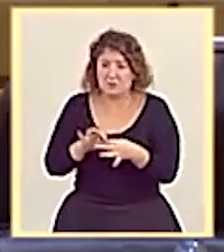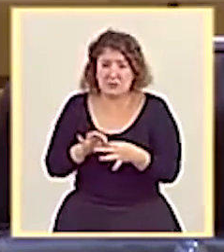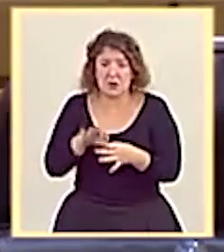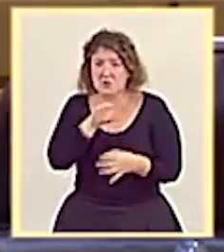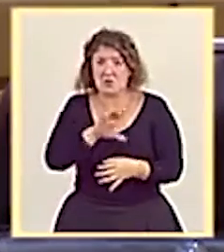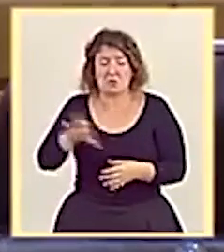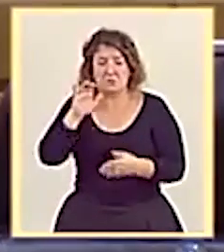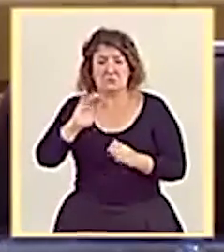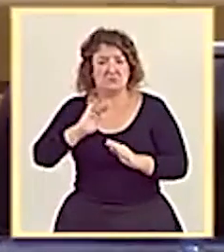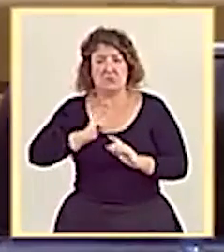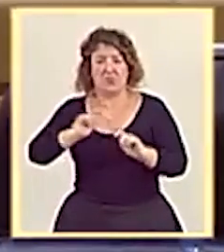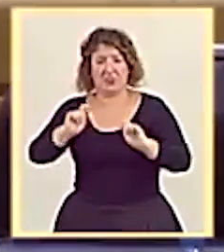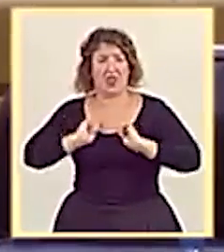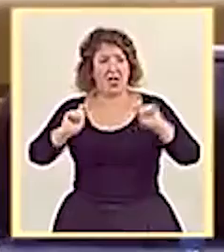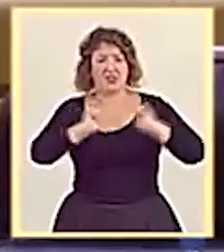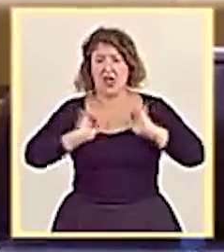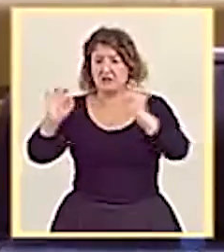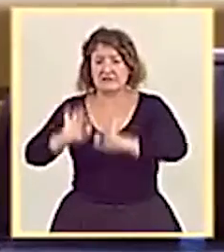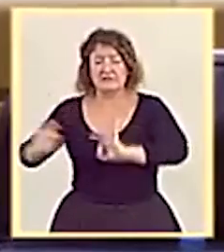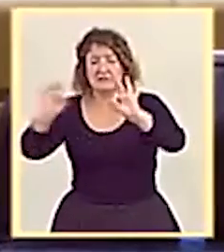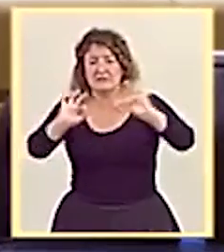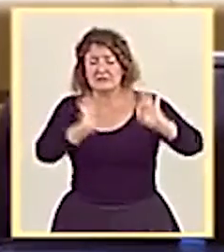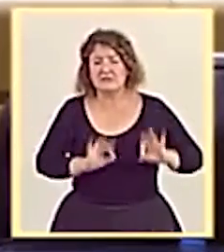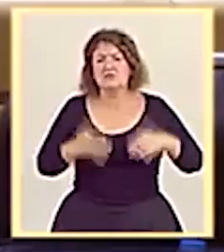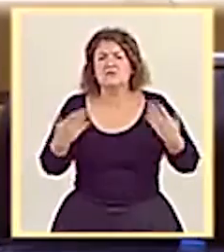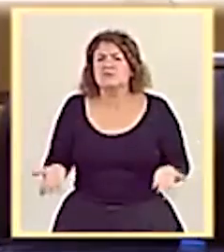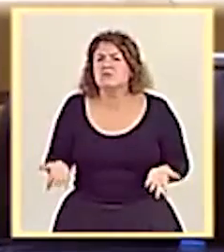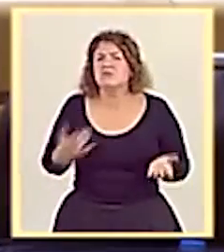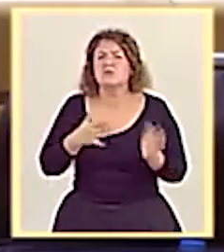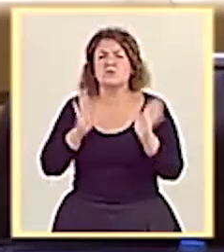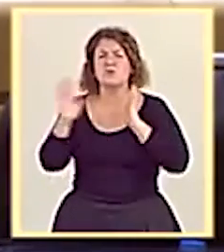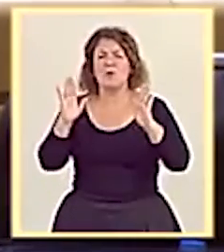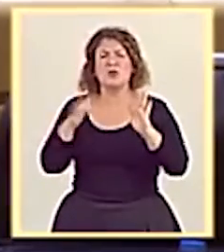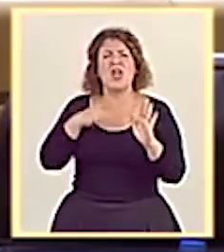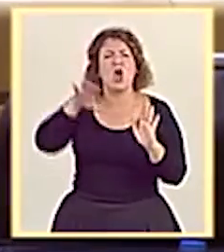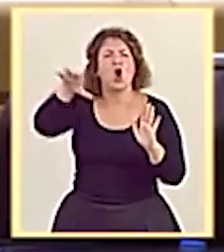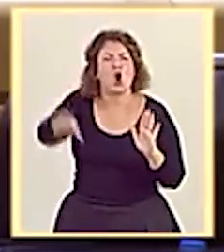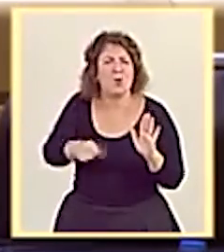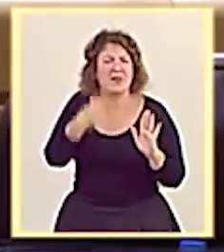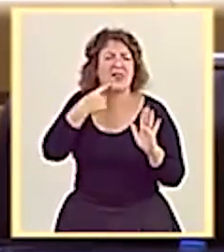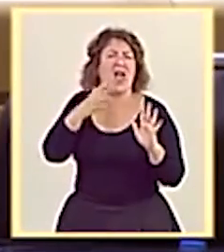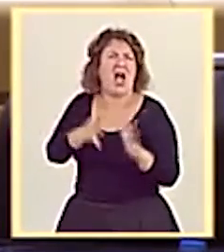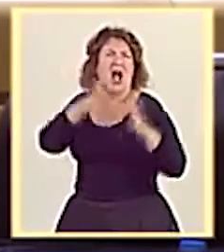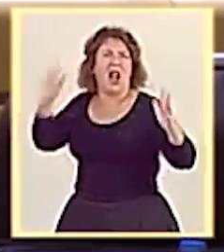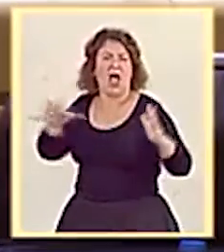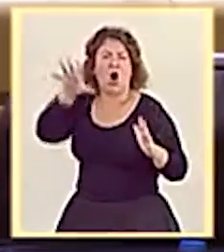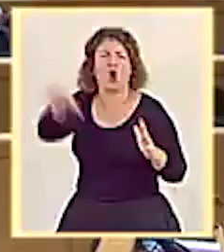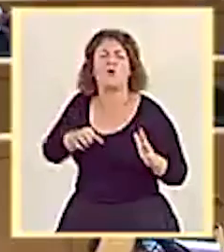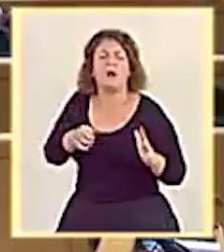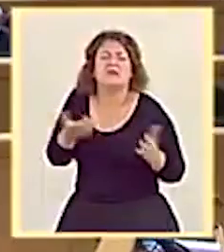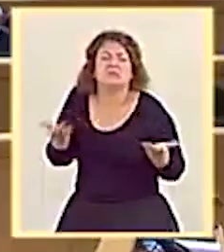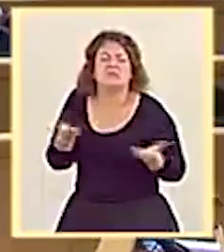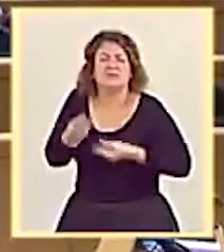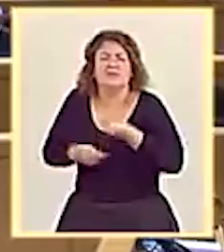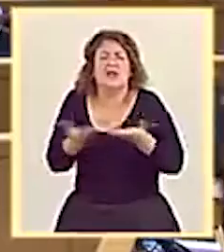Por eso es mi pregunta. ¿En qué punto se encuentra esta adquisición de esta gran compra que anunció su Gobierno? Muchas gracias.